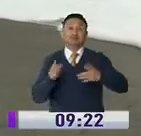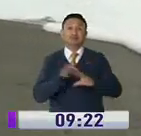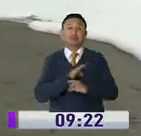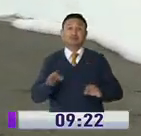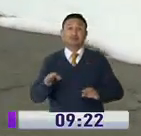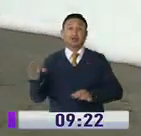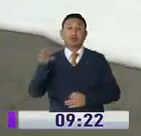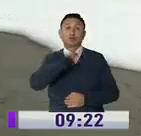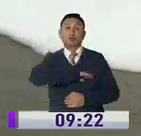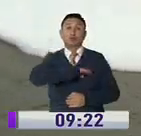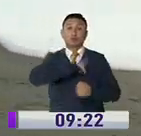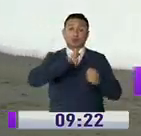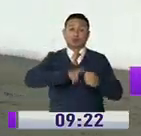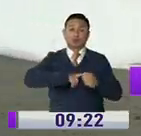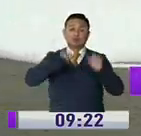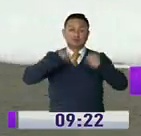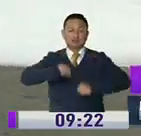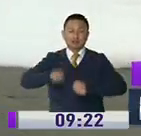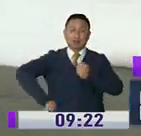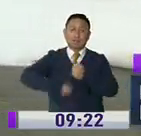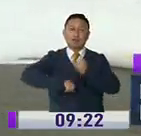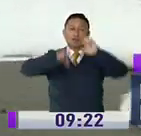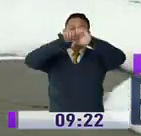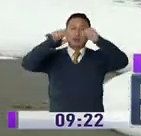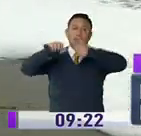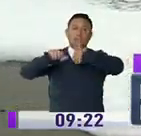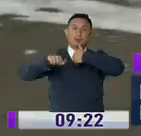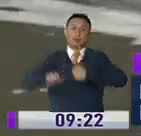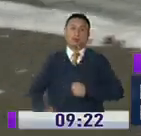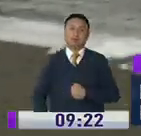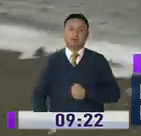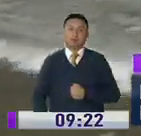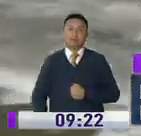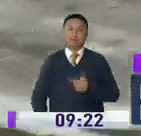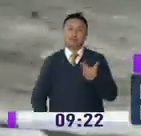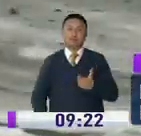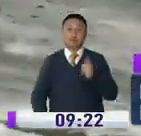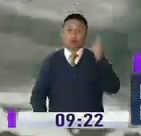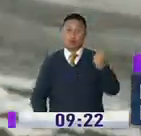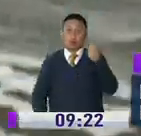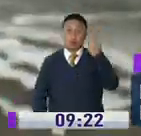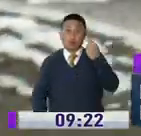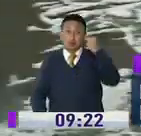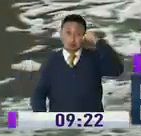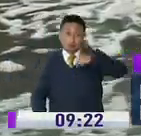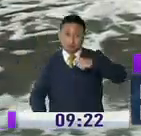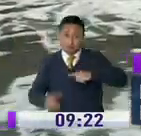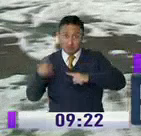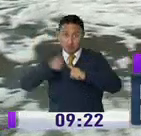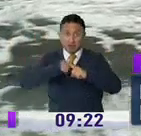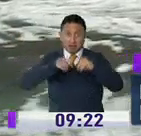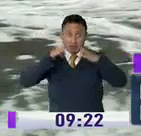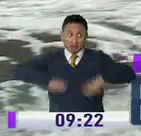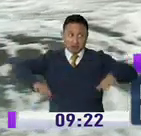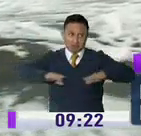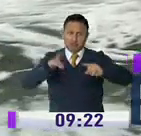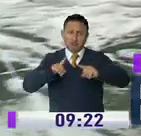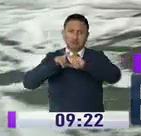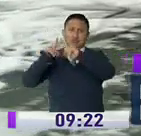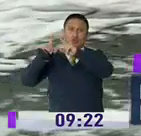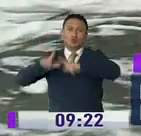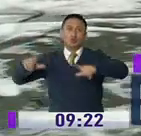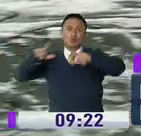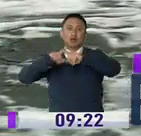la realizó el municipio de Quito gracias al apoyo de la empresa privada y que no solamente se ejecutará en este mercado, sino en distintos